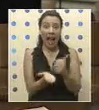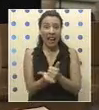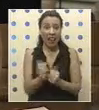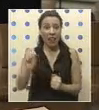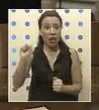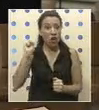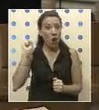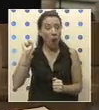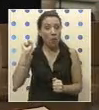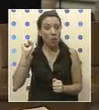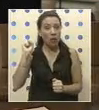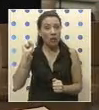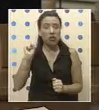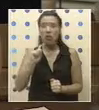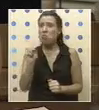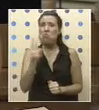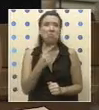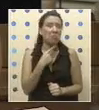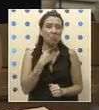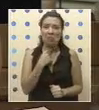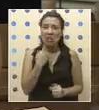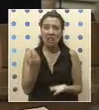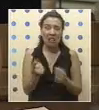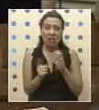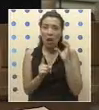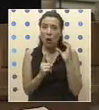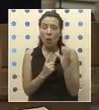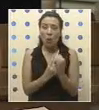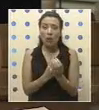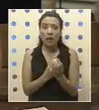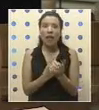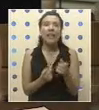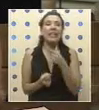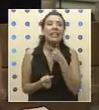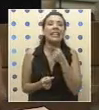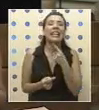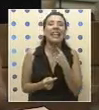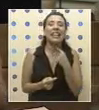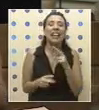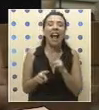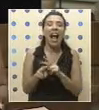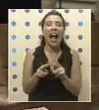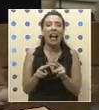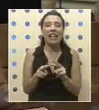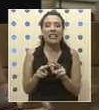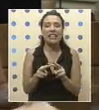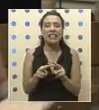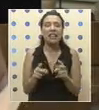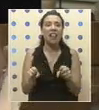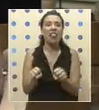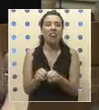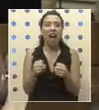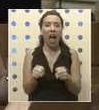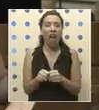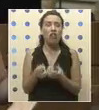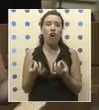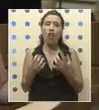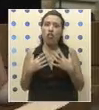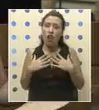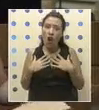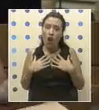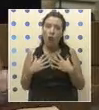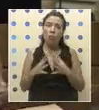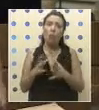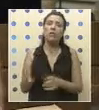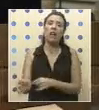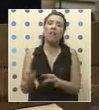comunista, muy lejos de interesarse por la cultura, le interesa generar daño y dolor a muchas